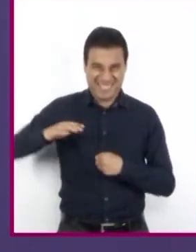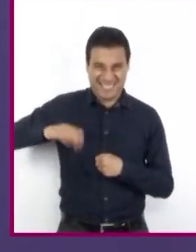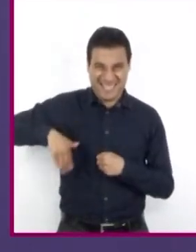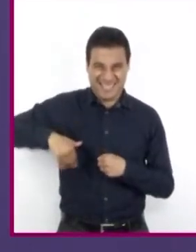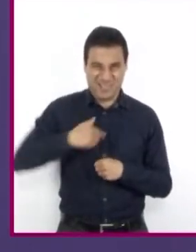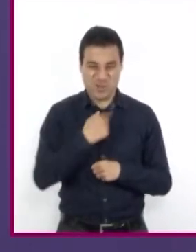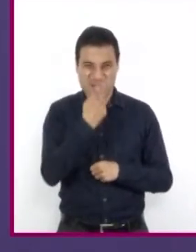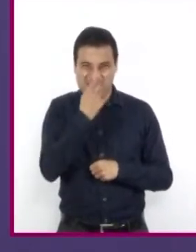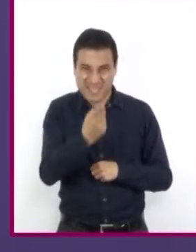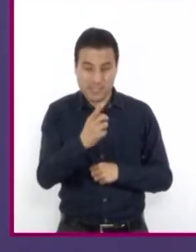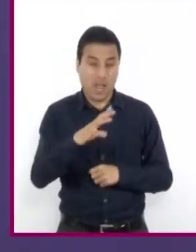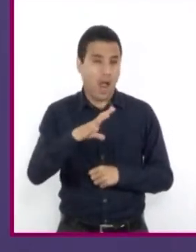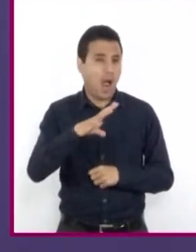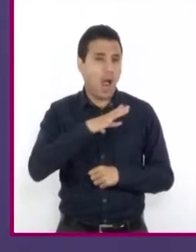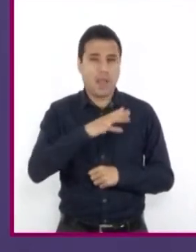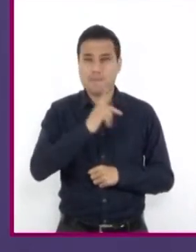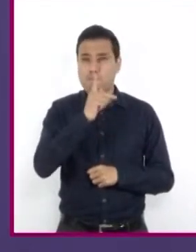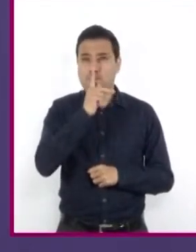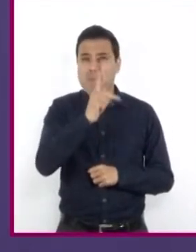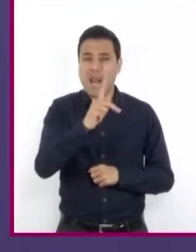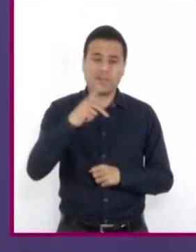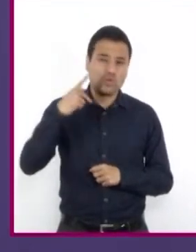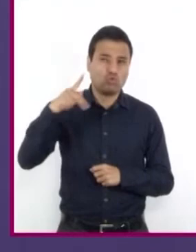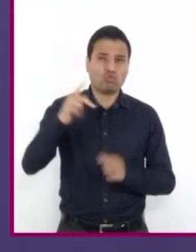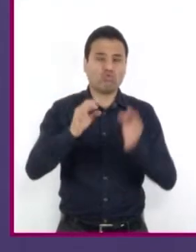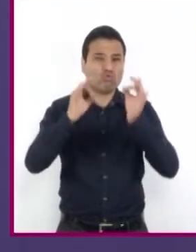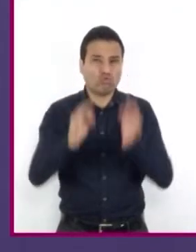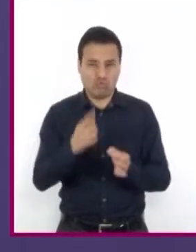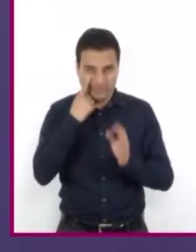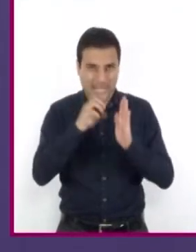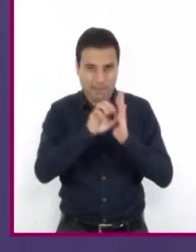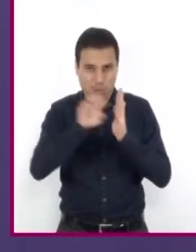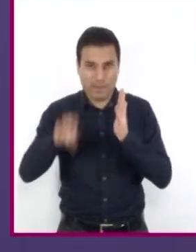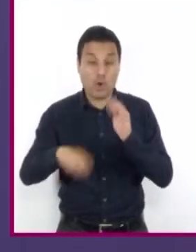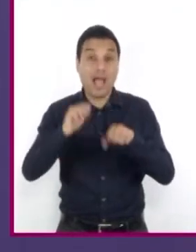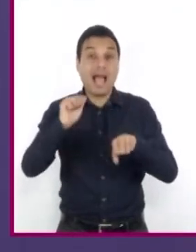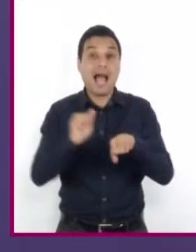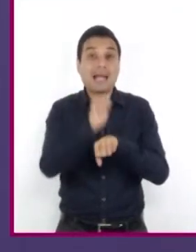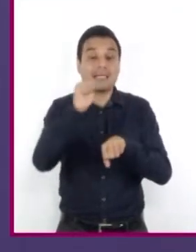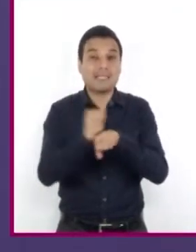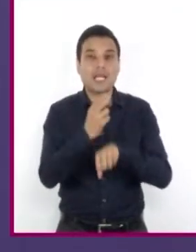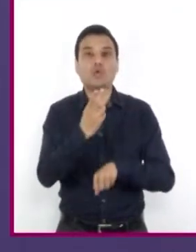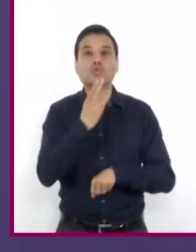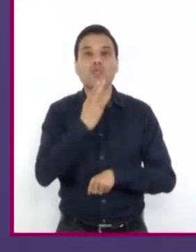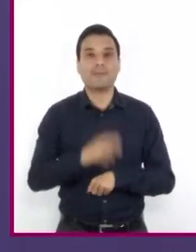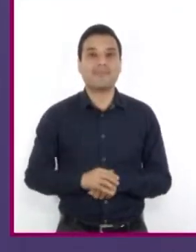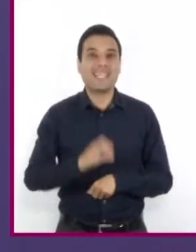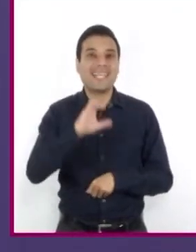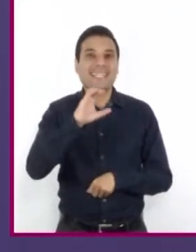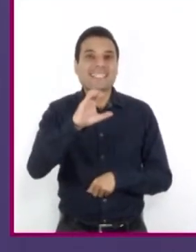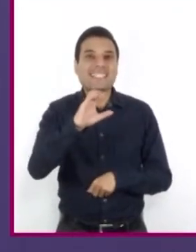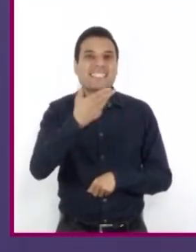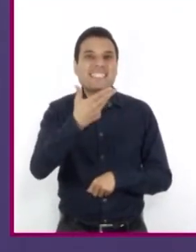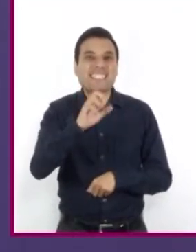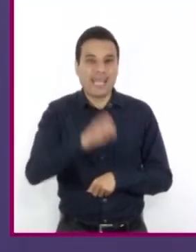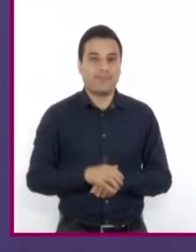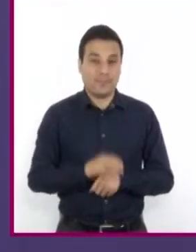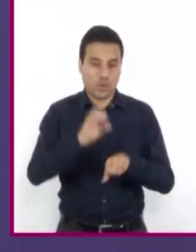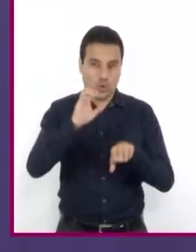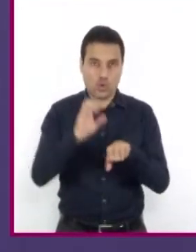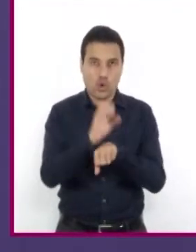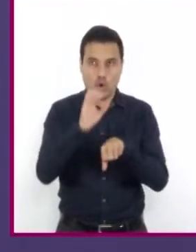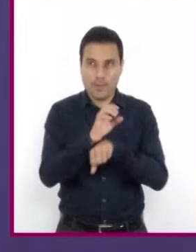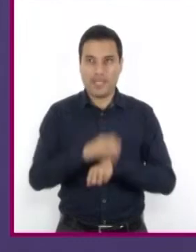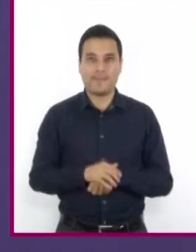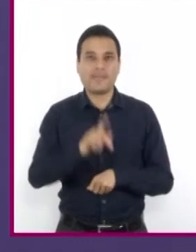una gran variedad de expresiones específicas. Por ejemplo, en Argentina se utiliza el famoso che, mientras que en Colombia se